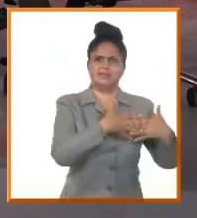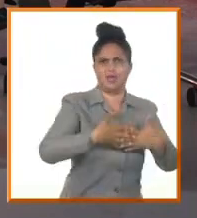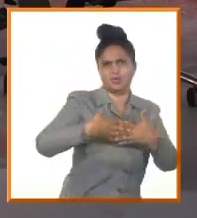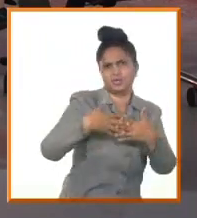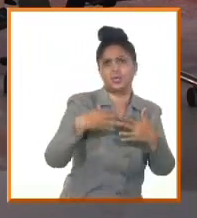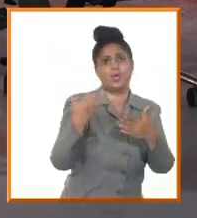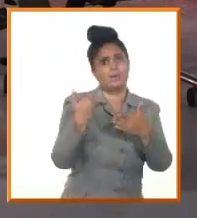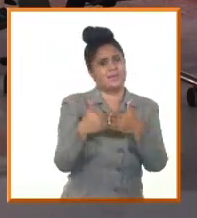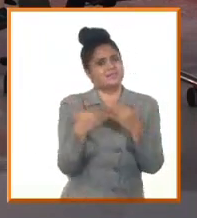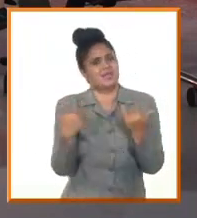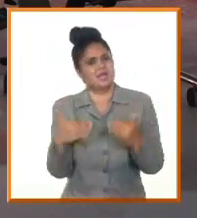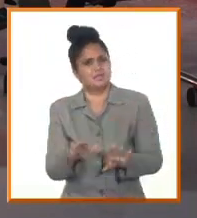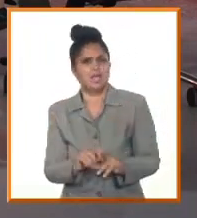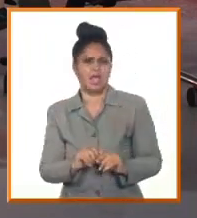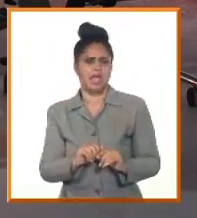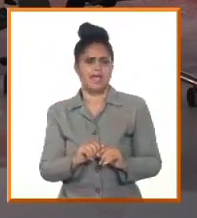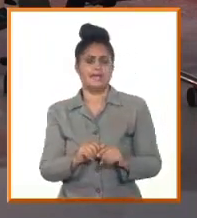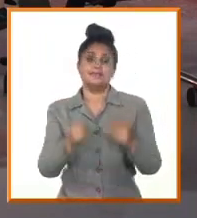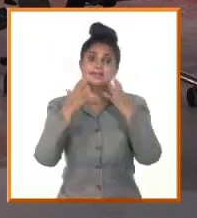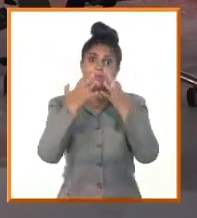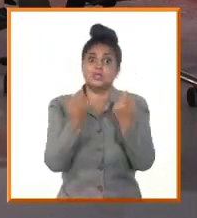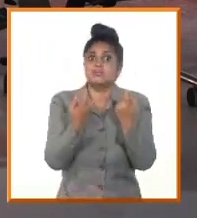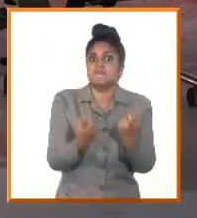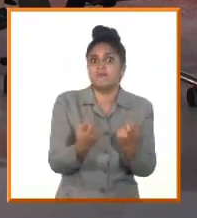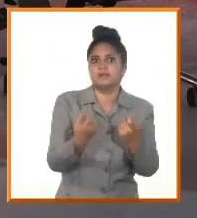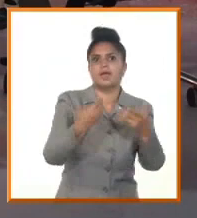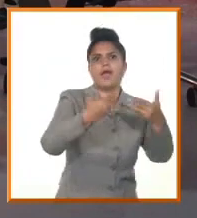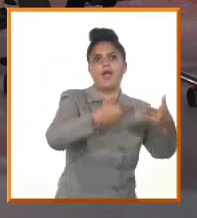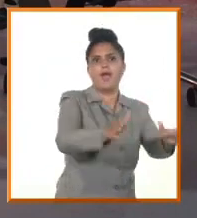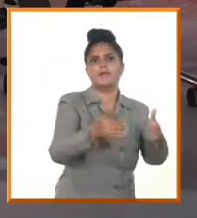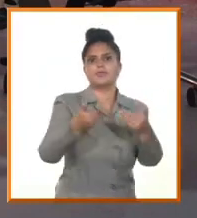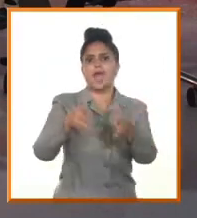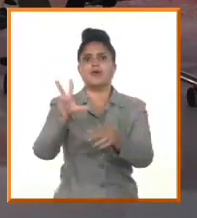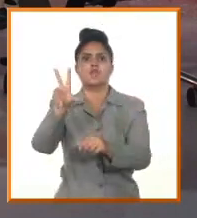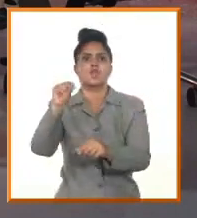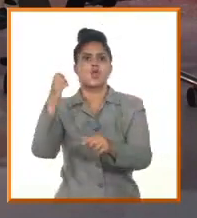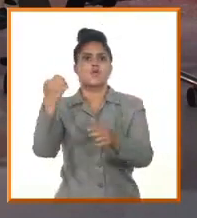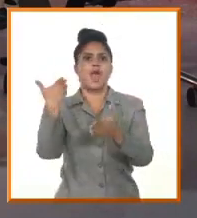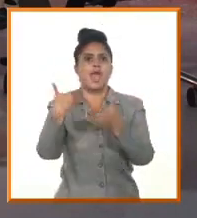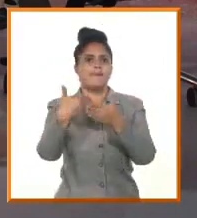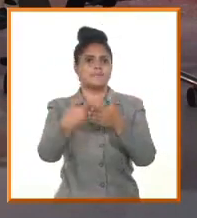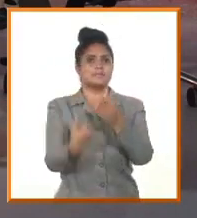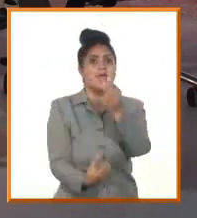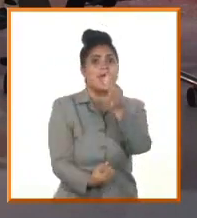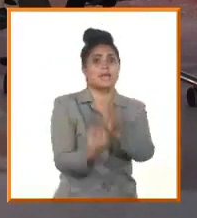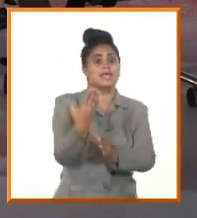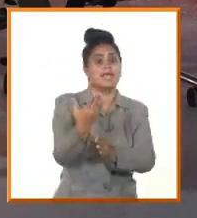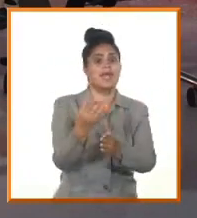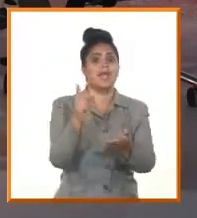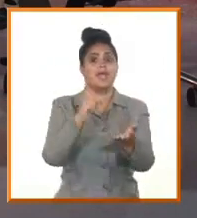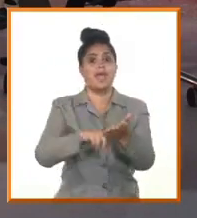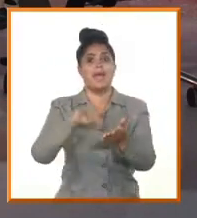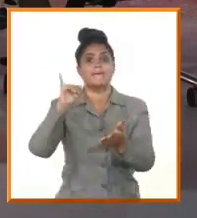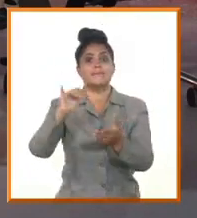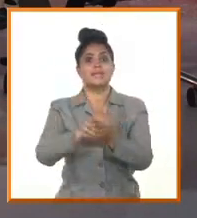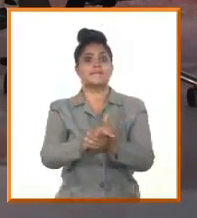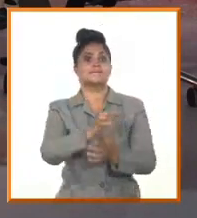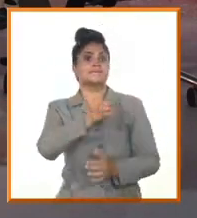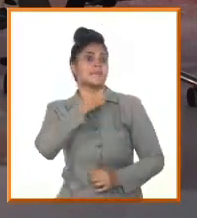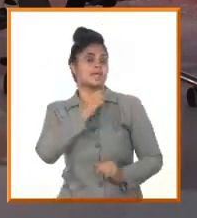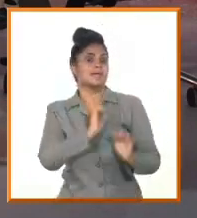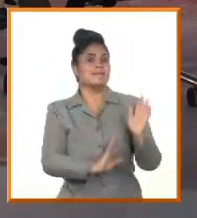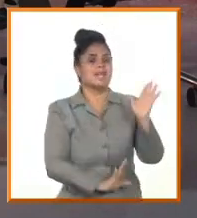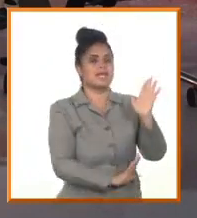es vital. Y de ahí nuestra última incursión en crear una pyme, un objeto secundario de AICA para el crecimiento.